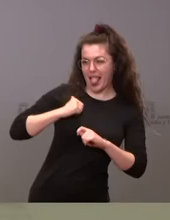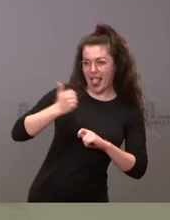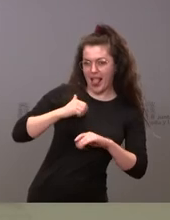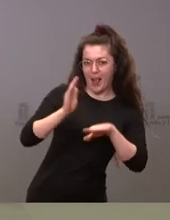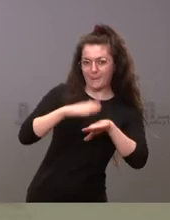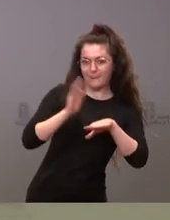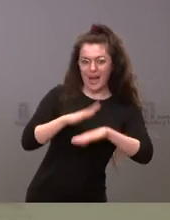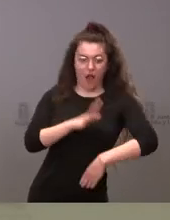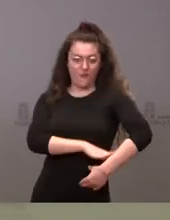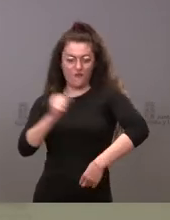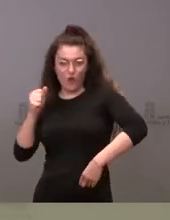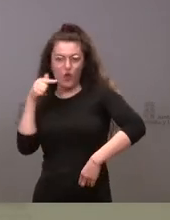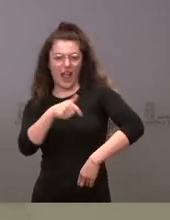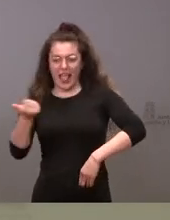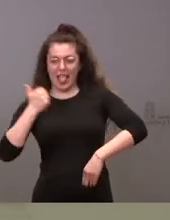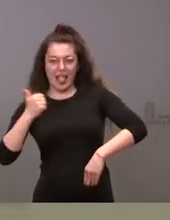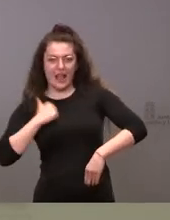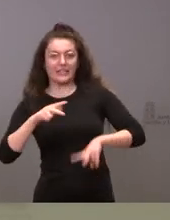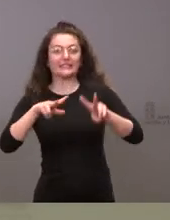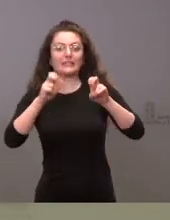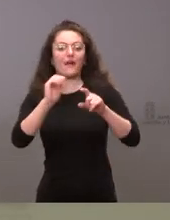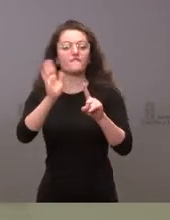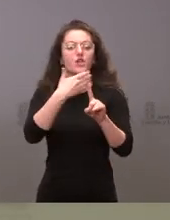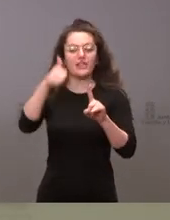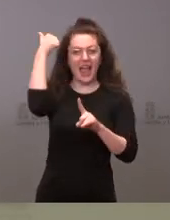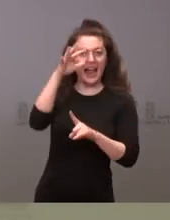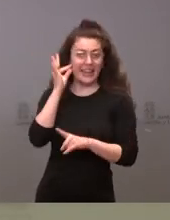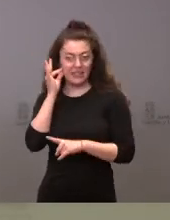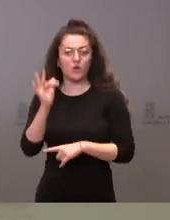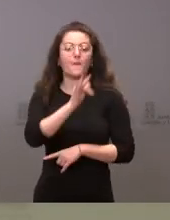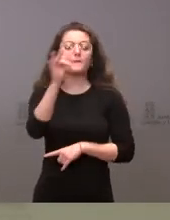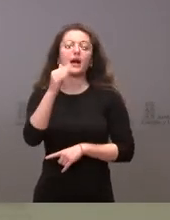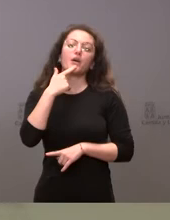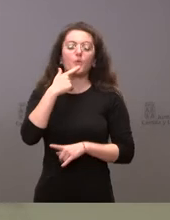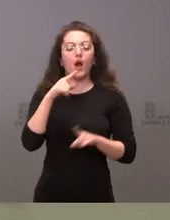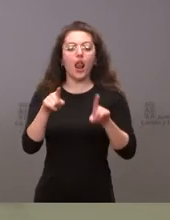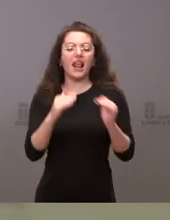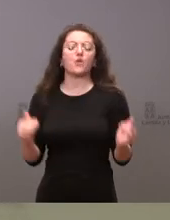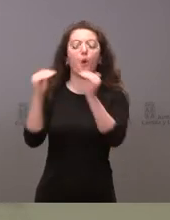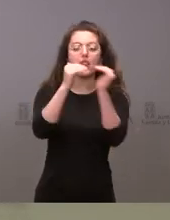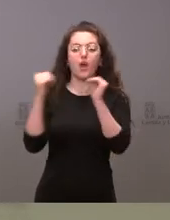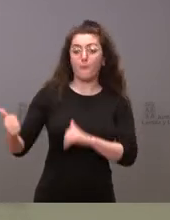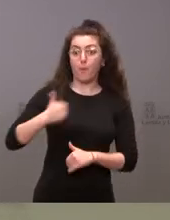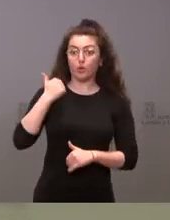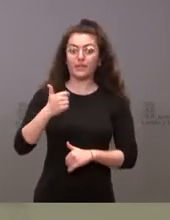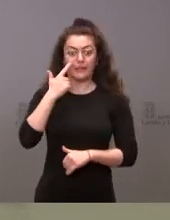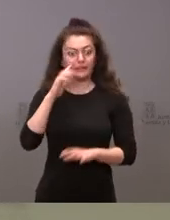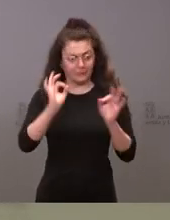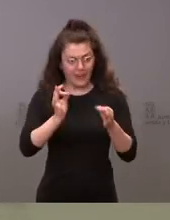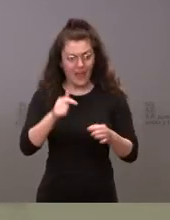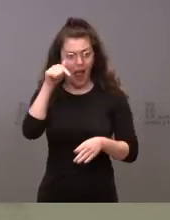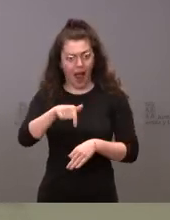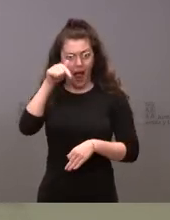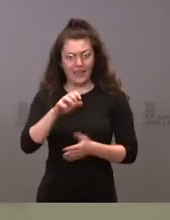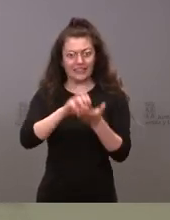programas de lucha contra violencia de género y de promoción de la igualdad de oportunidades yo le quería preguntar si en Castilla y León se están financiando chiringuitos con